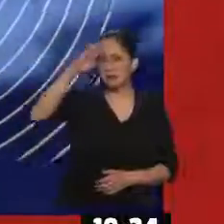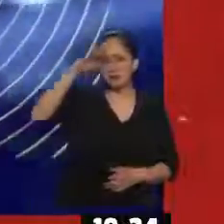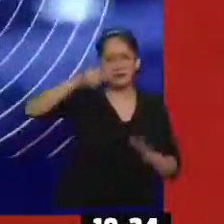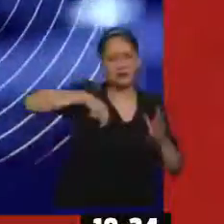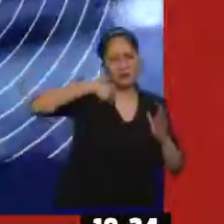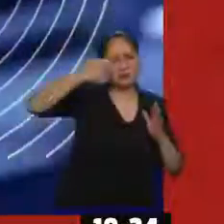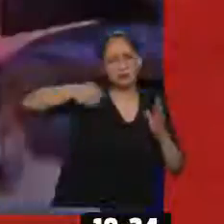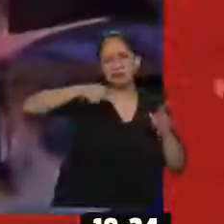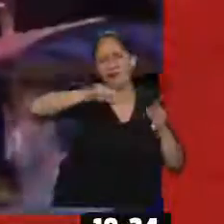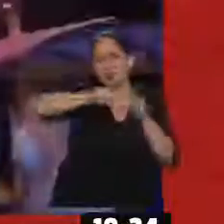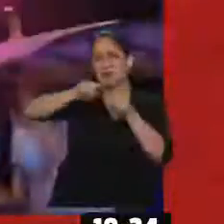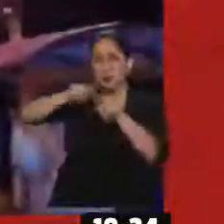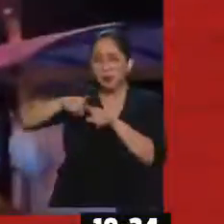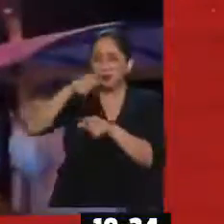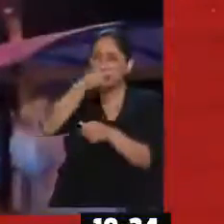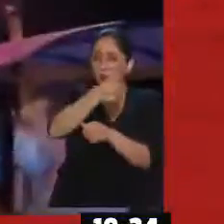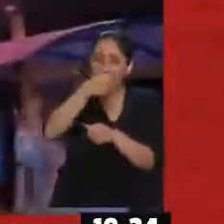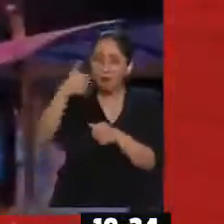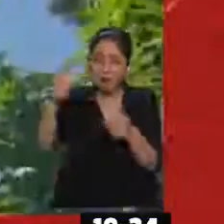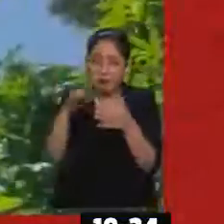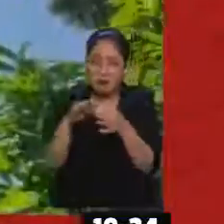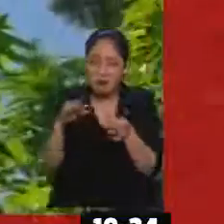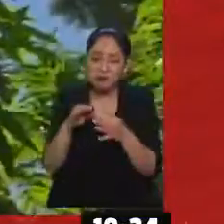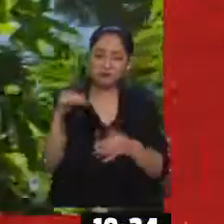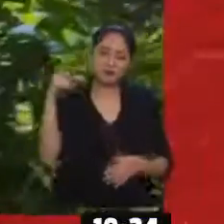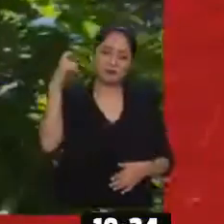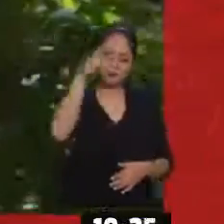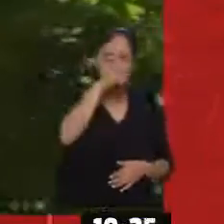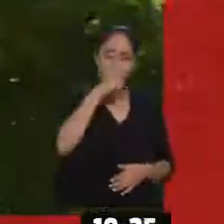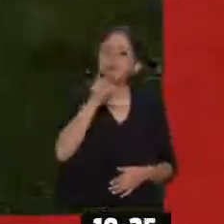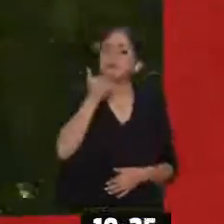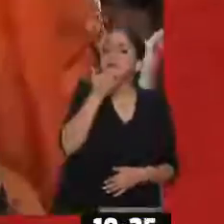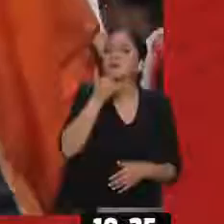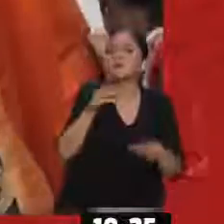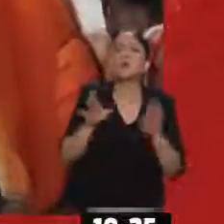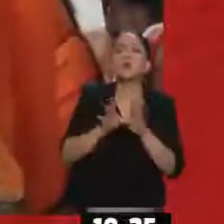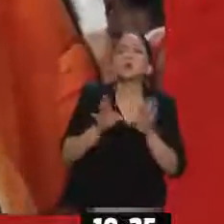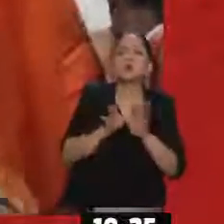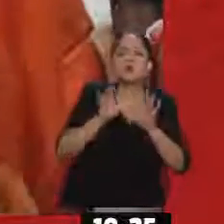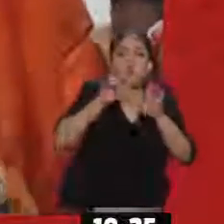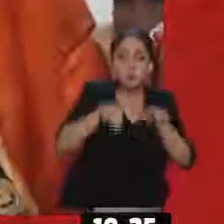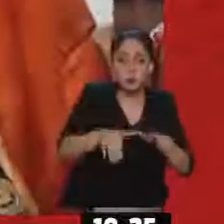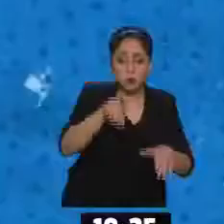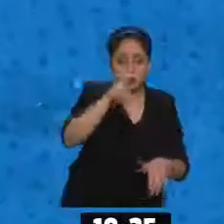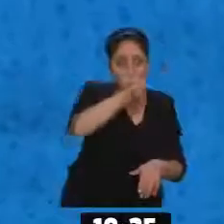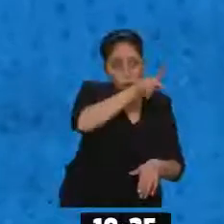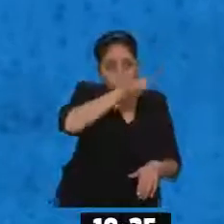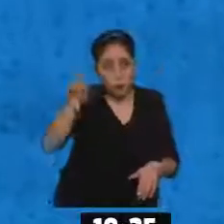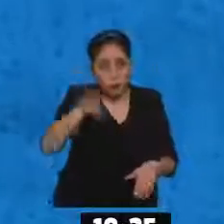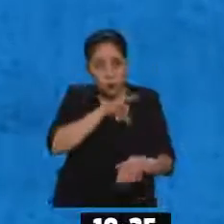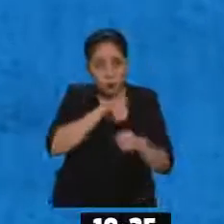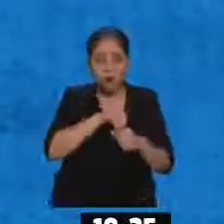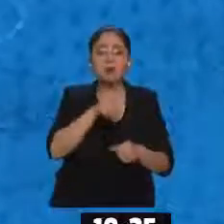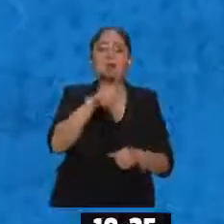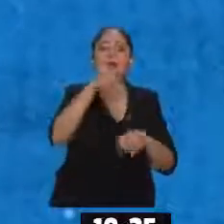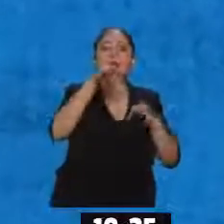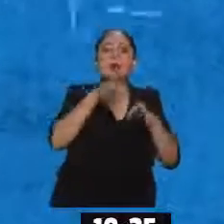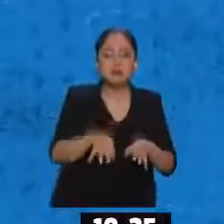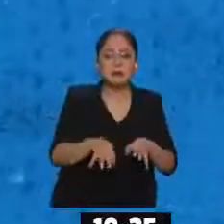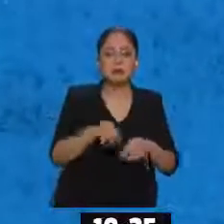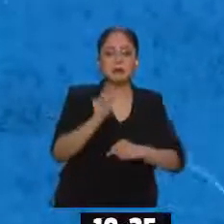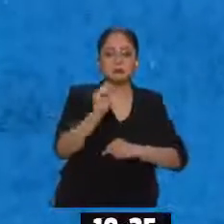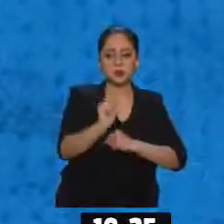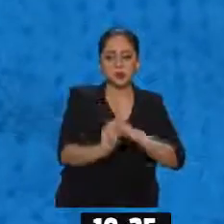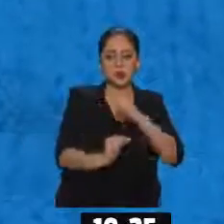platique cada uno de esos. A ver, pero ¿cómo podemos acceder a esta maravilla? Digo, no vamos a poder ver tantas, Esta edición del festival empieza a